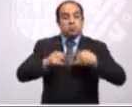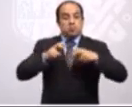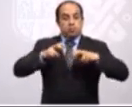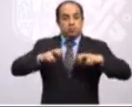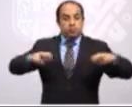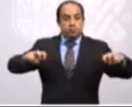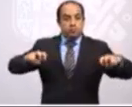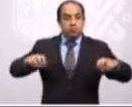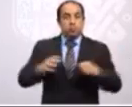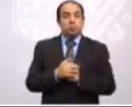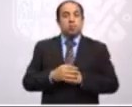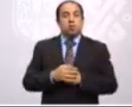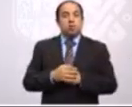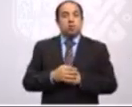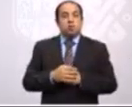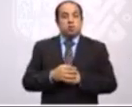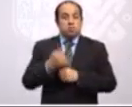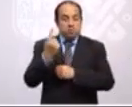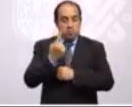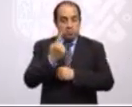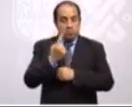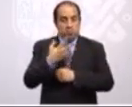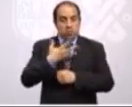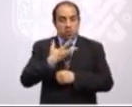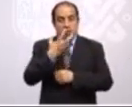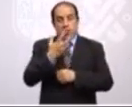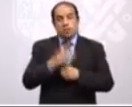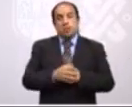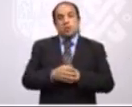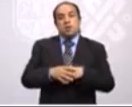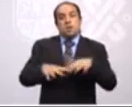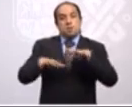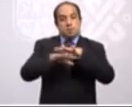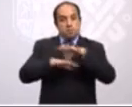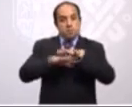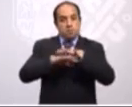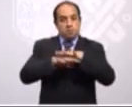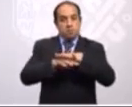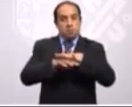planteado desde las bases de la convocatoria. La que sigue.